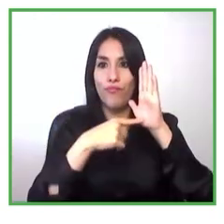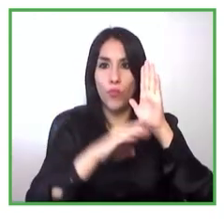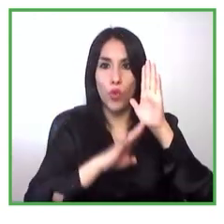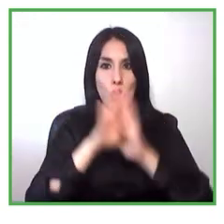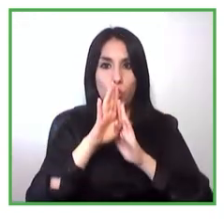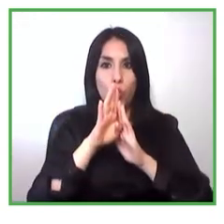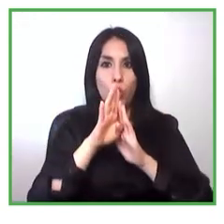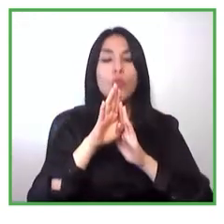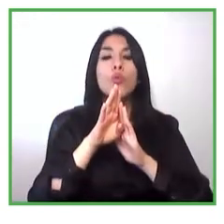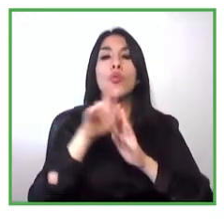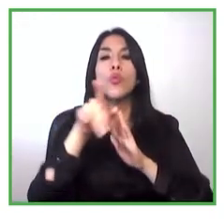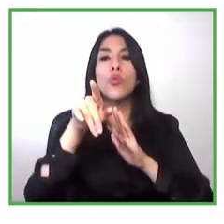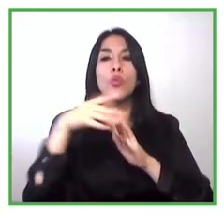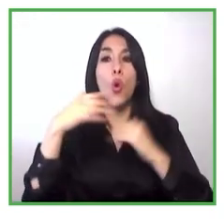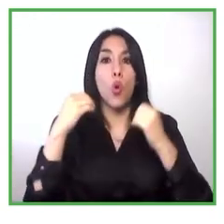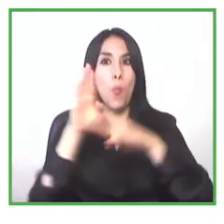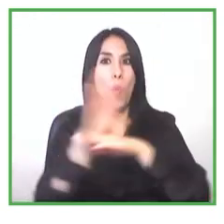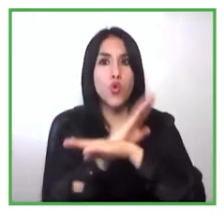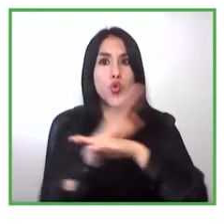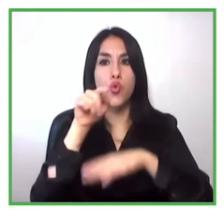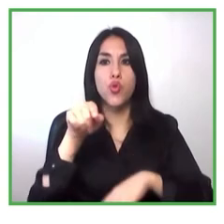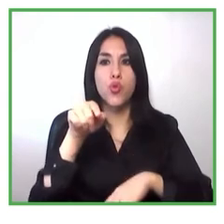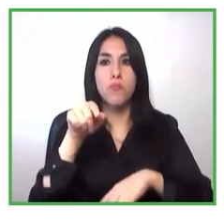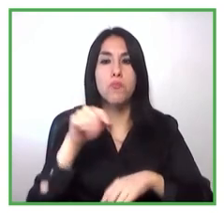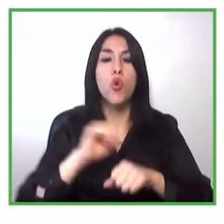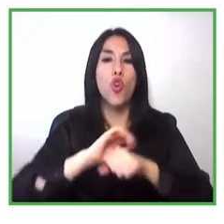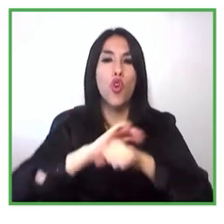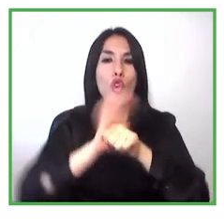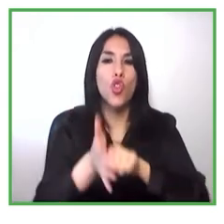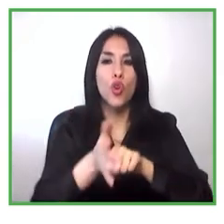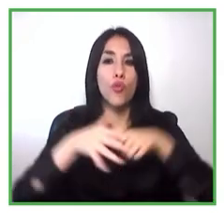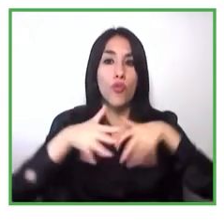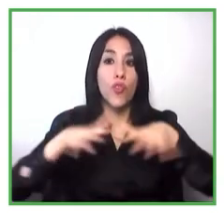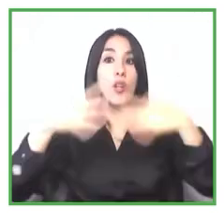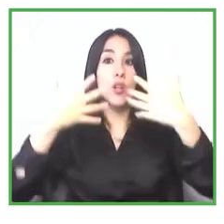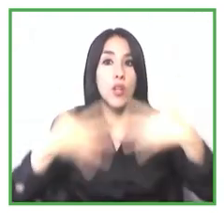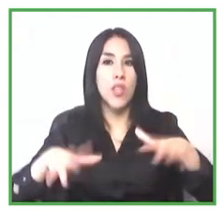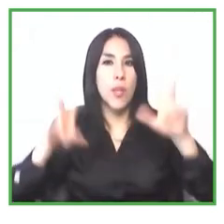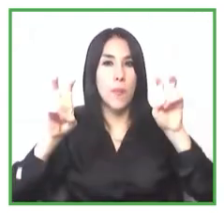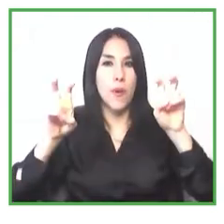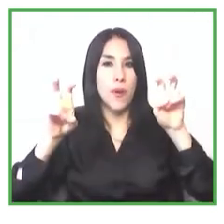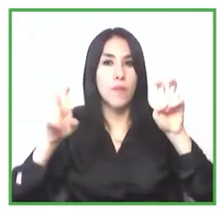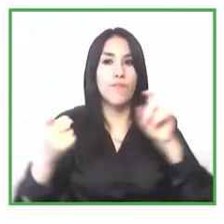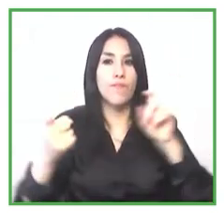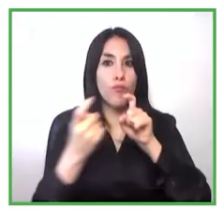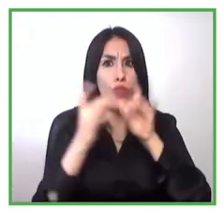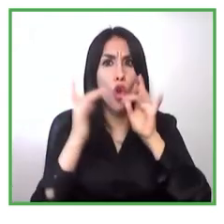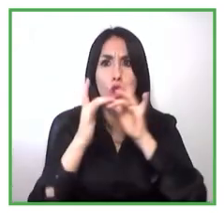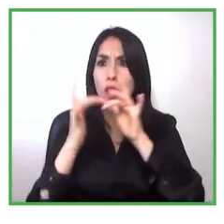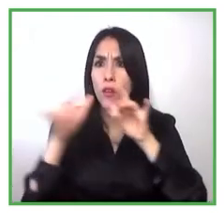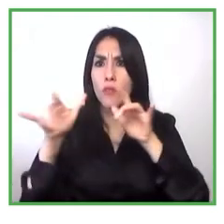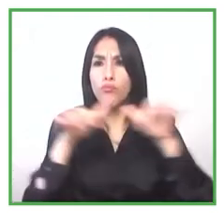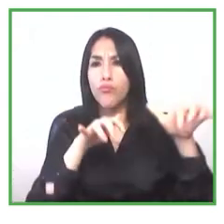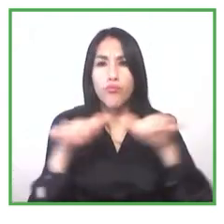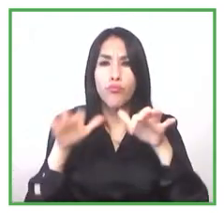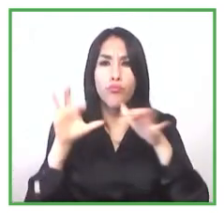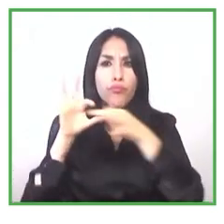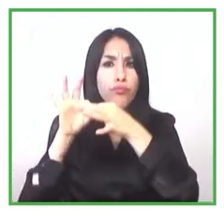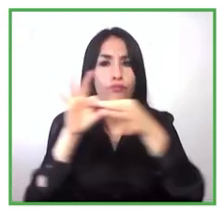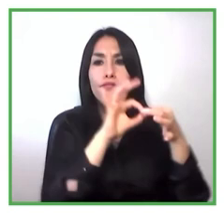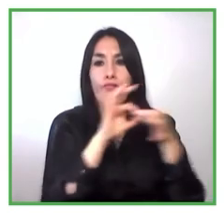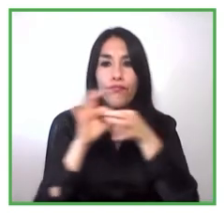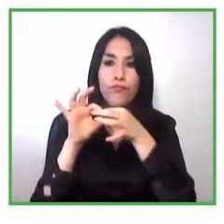proyecto pues ya el tema de la conectividad de redes sociales pues es bastante alto en la población con discapacidad entonces